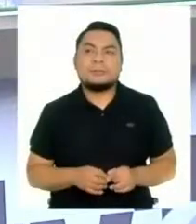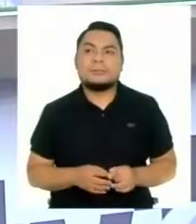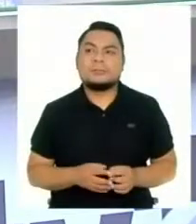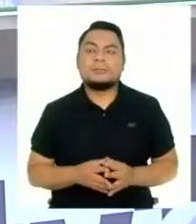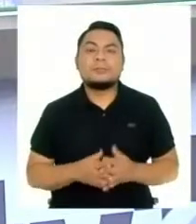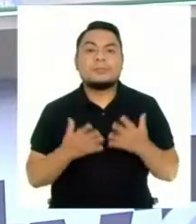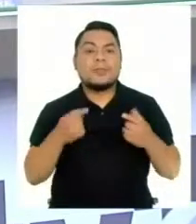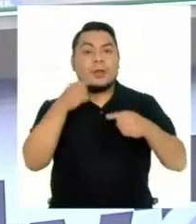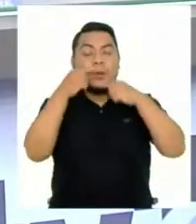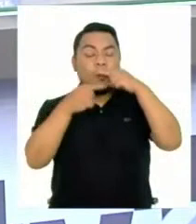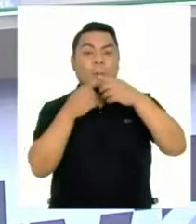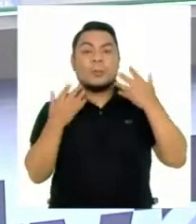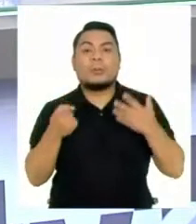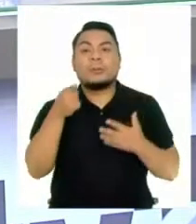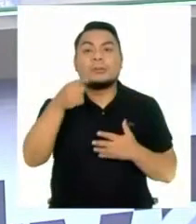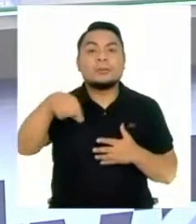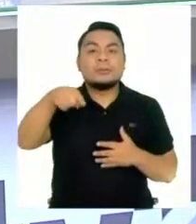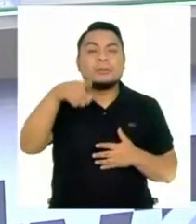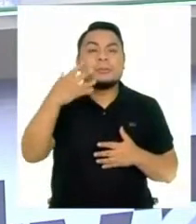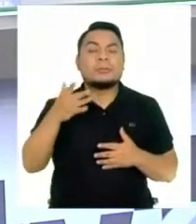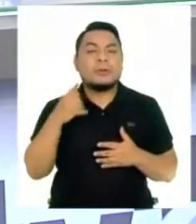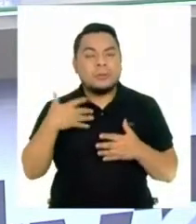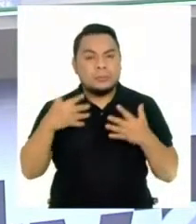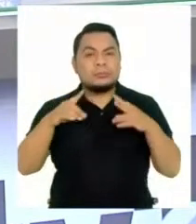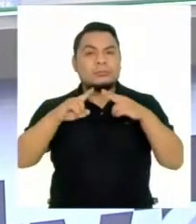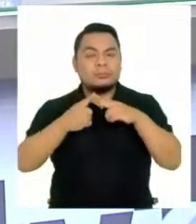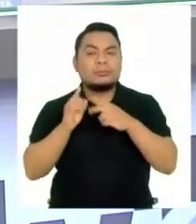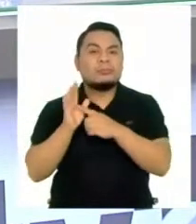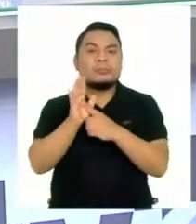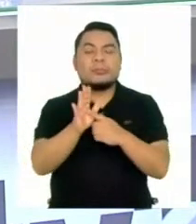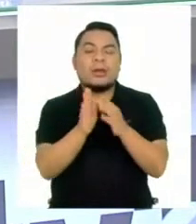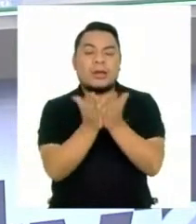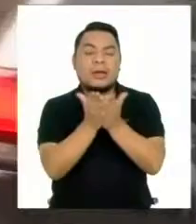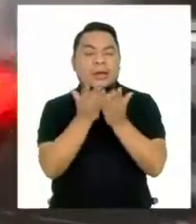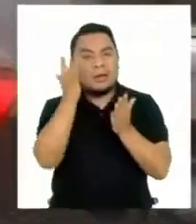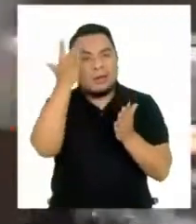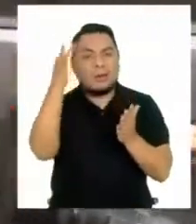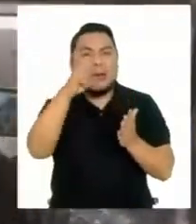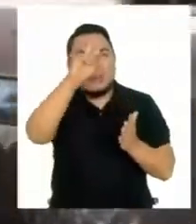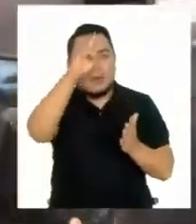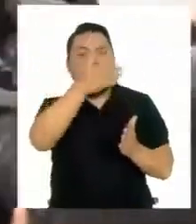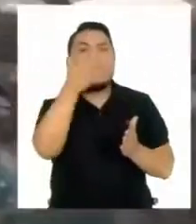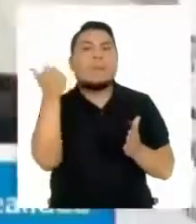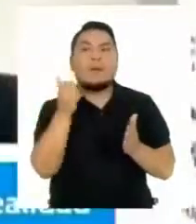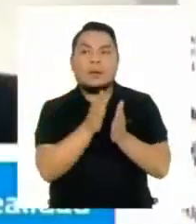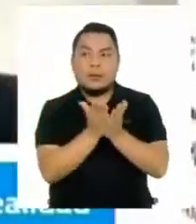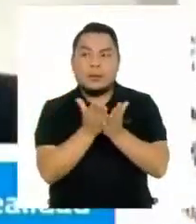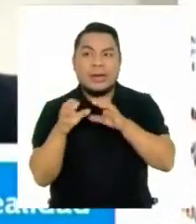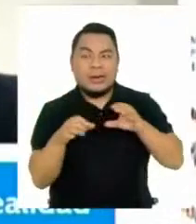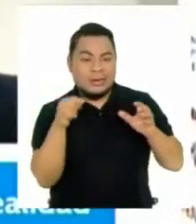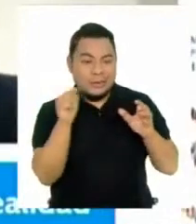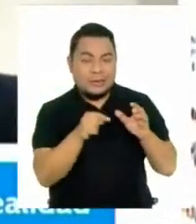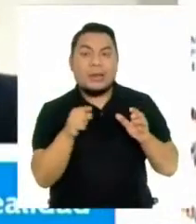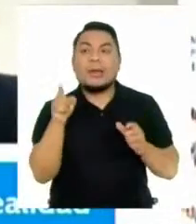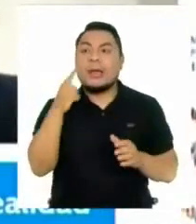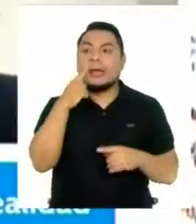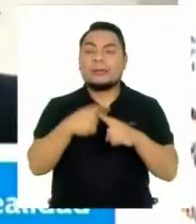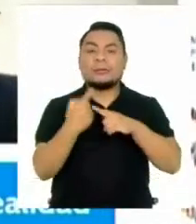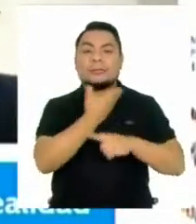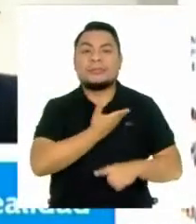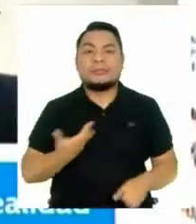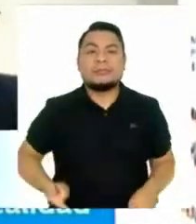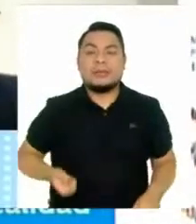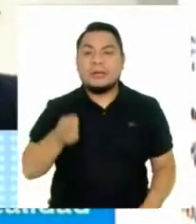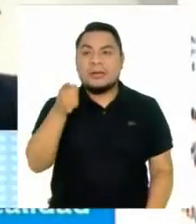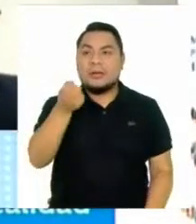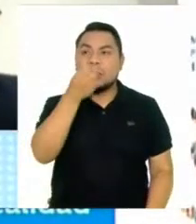vemos amigos y les contamos ahora que en el marco del lanzamiento de su libro Imaginemos un Perú Mejor y Hagámoslo Realidad, el expresidente Francisco Sagasti